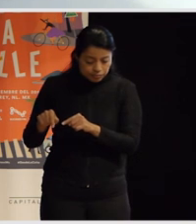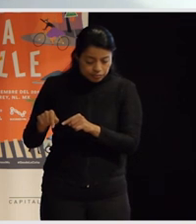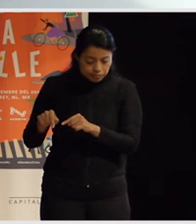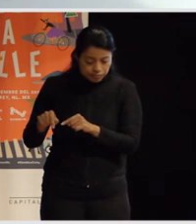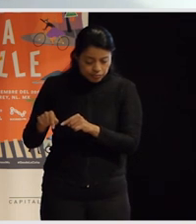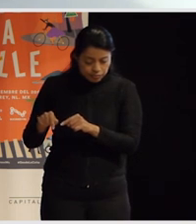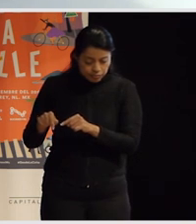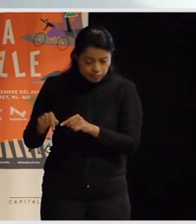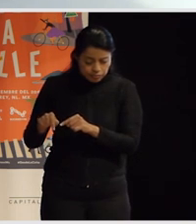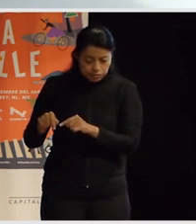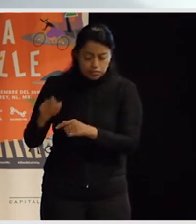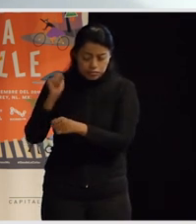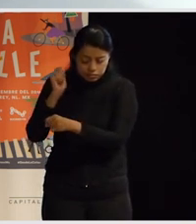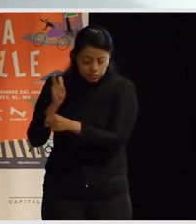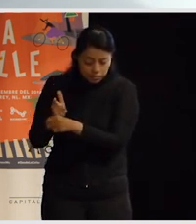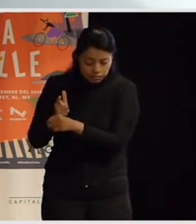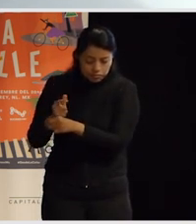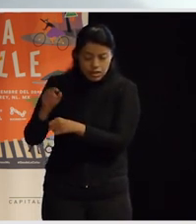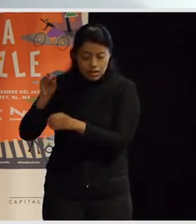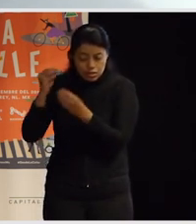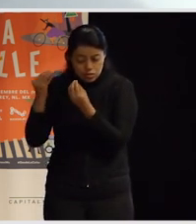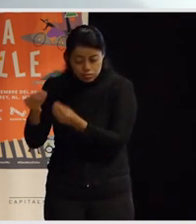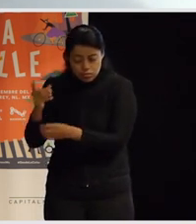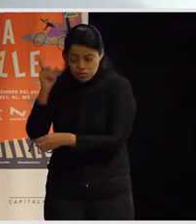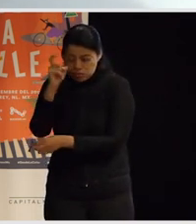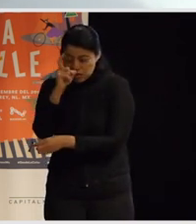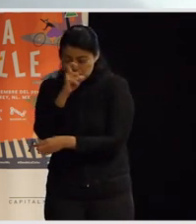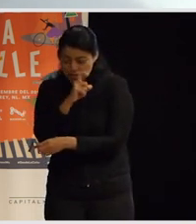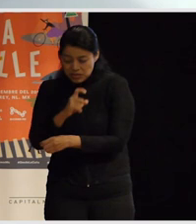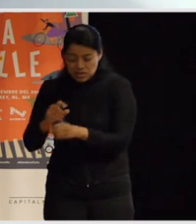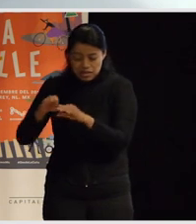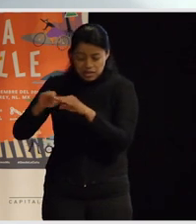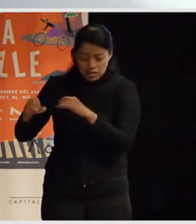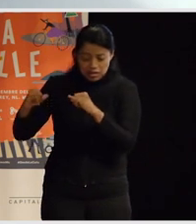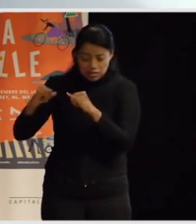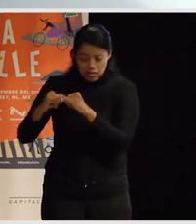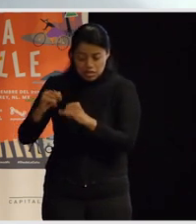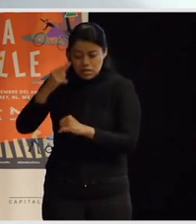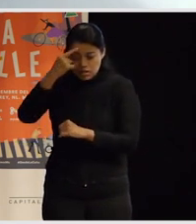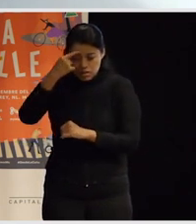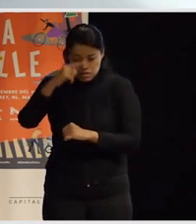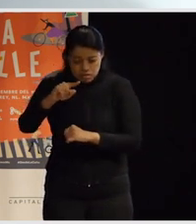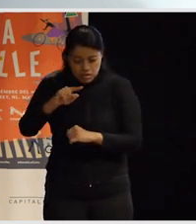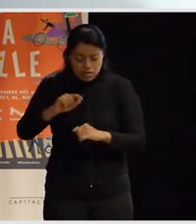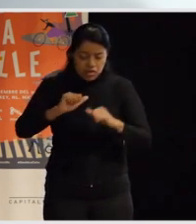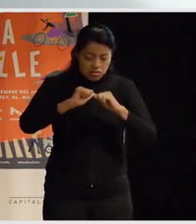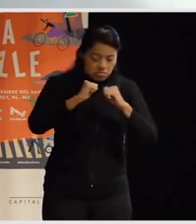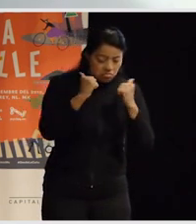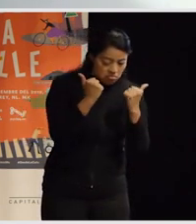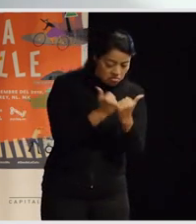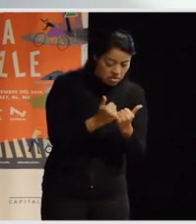o sea nos estamos encontrando que es mucho más difícil trabajar con la institución que es más fácil trabajar desde el movimiento asociativo